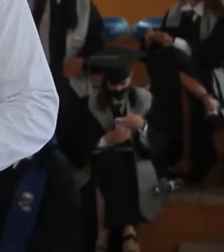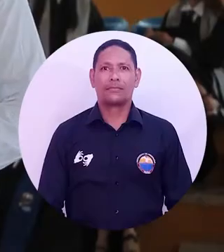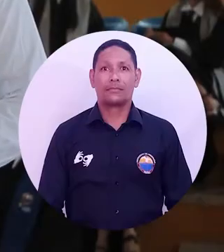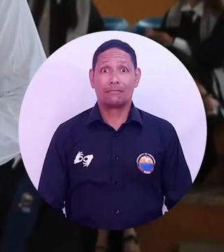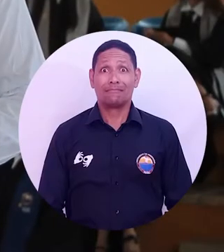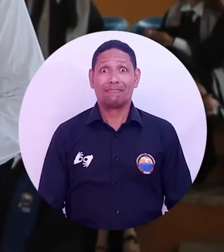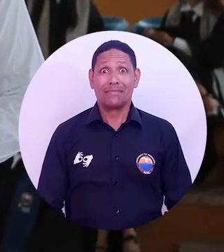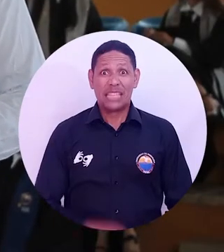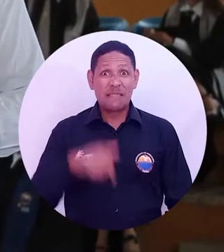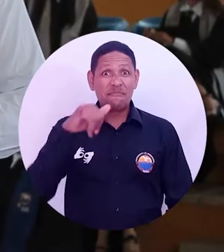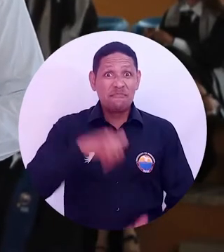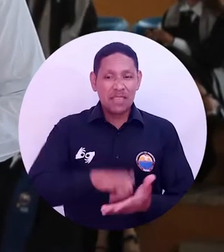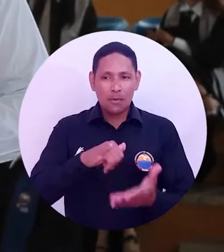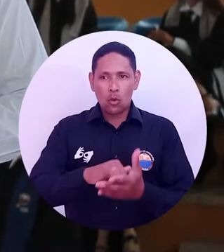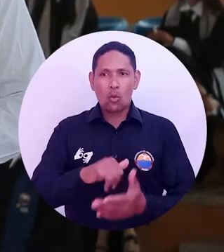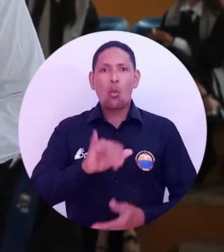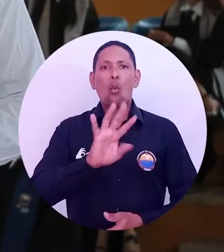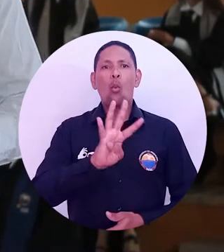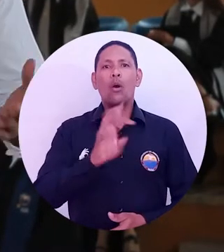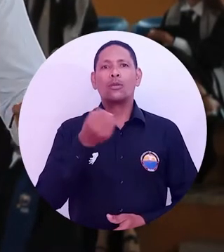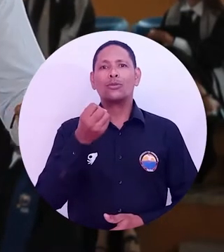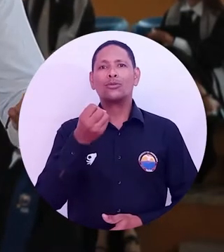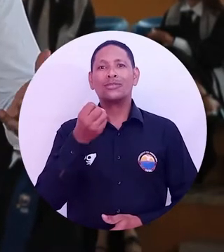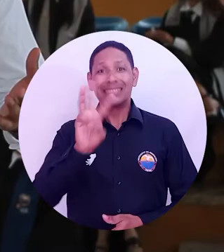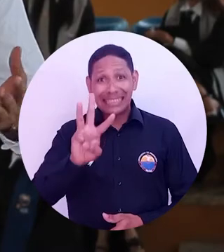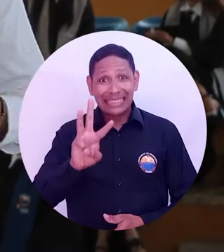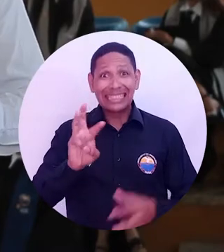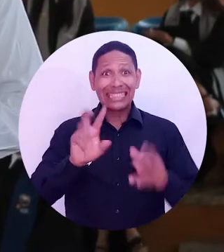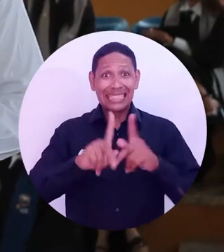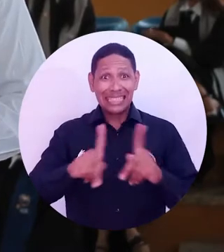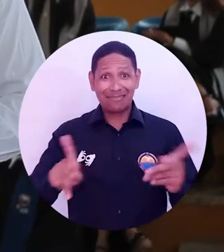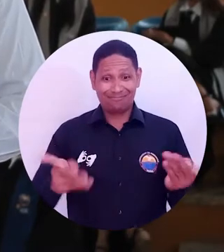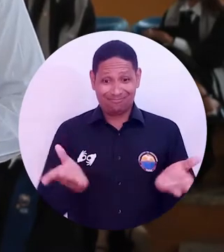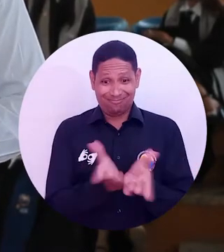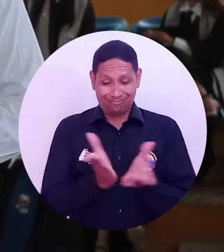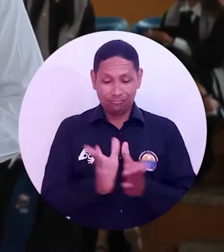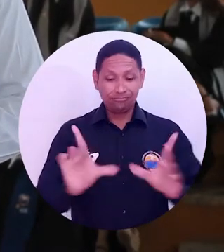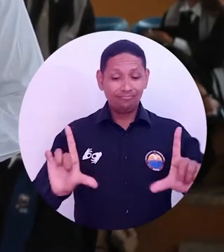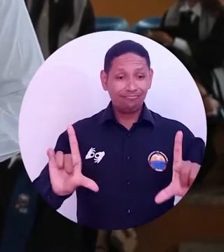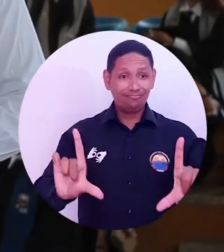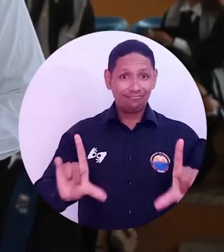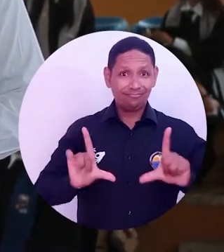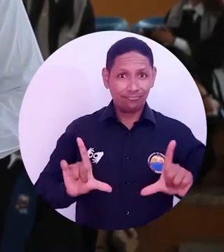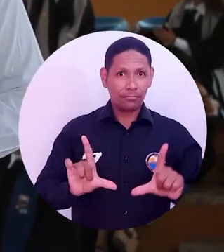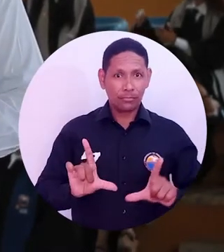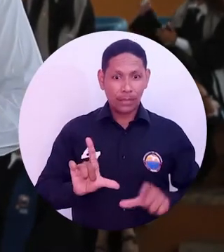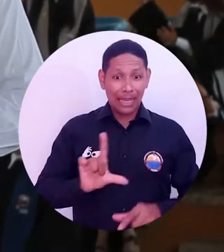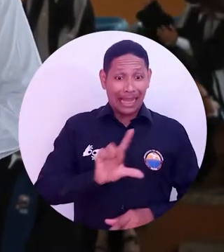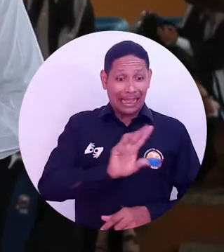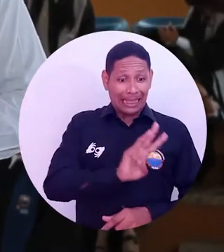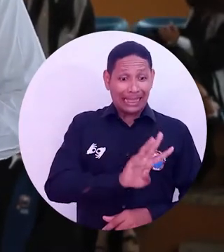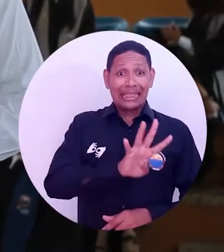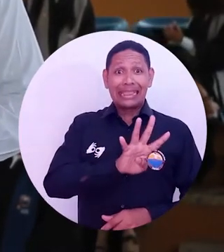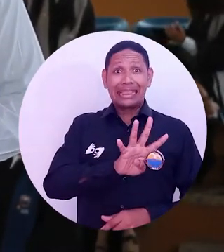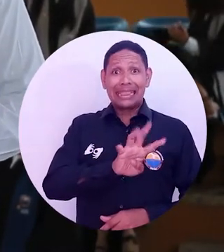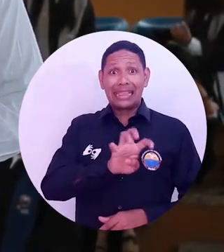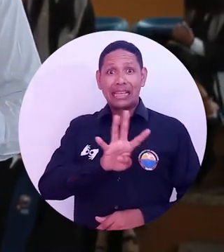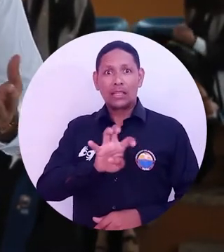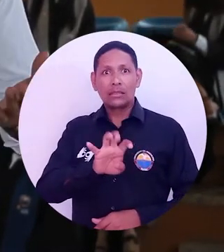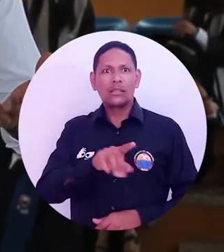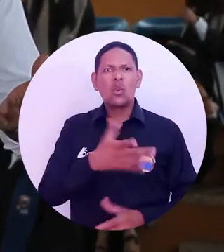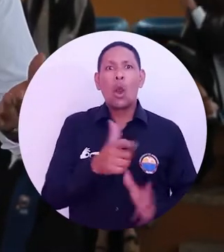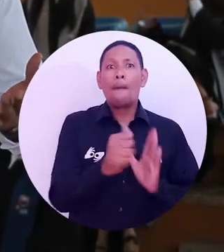Durante las ceremonias recibieron título 413 graduados de la modalidad de pregrado, de los cuales 399